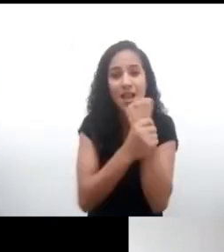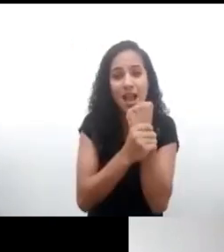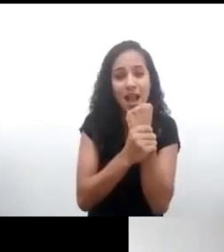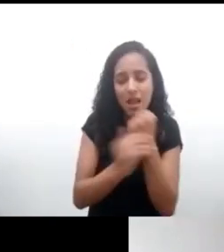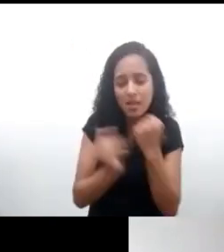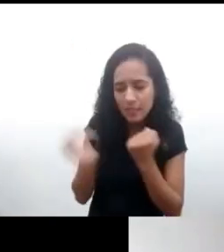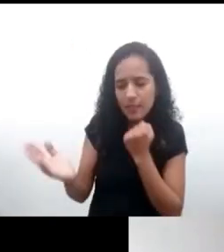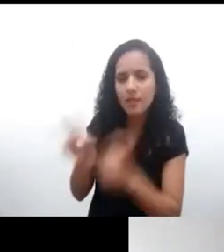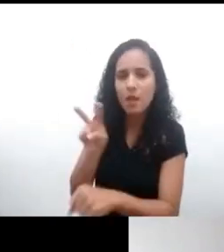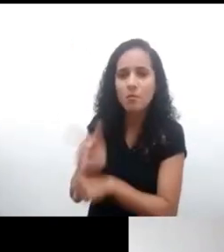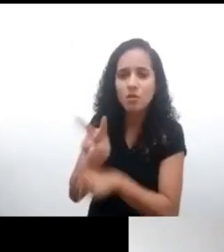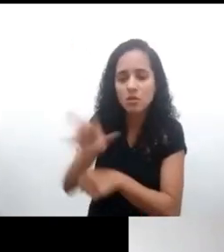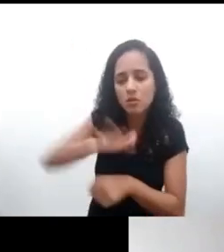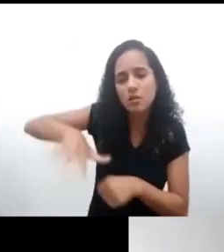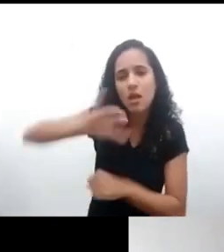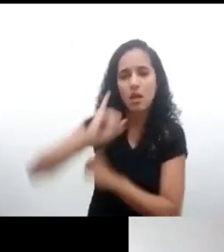Muchas gracias.